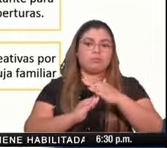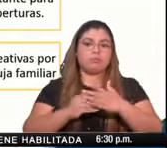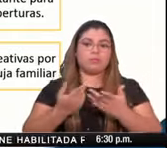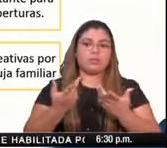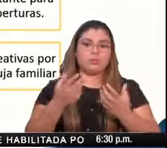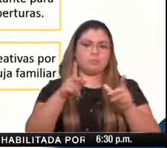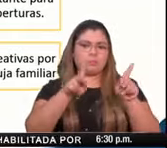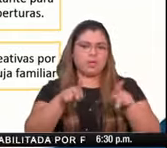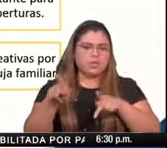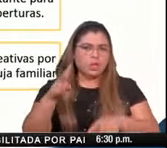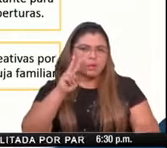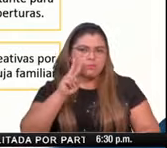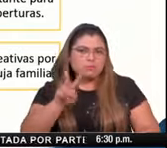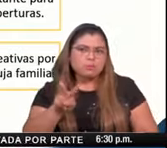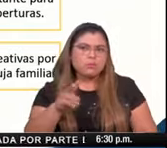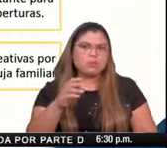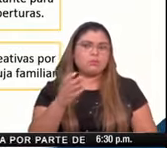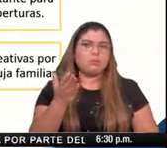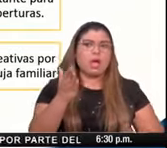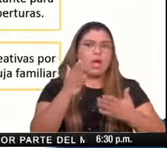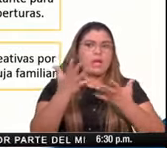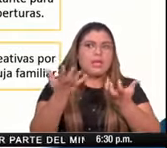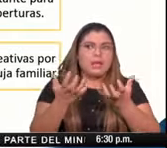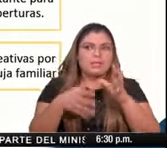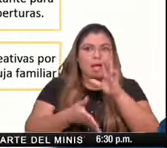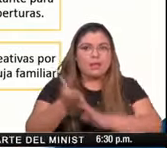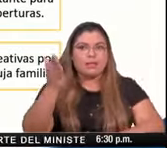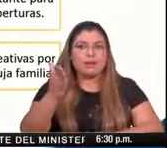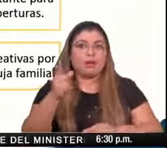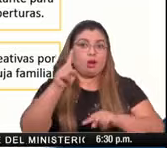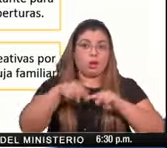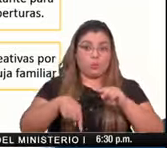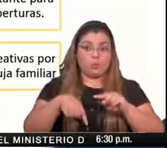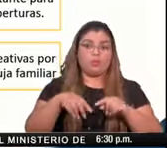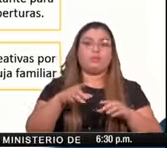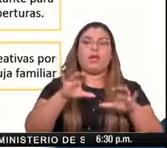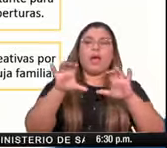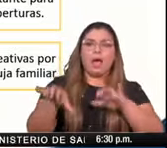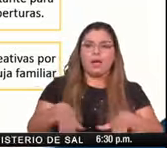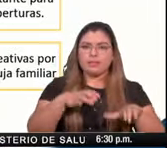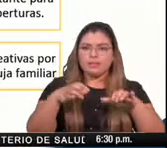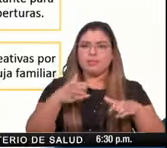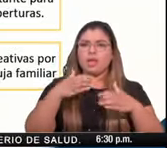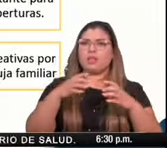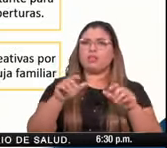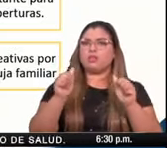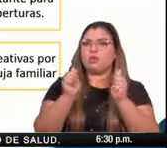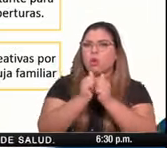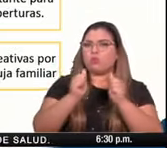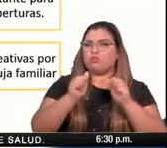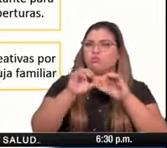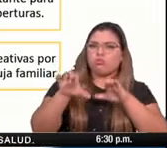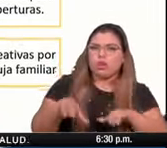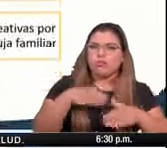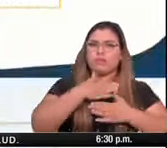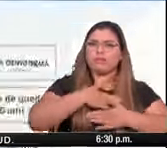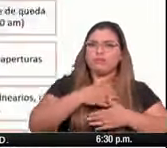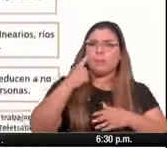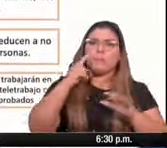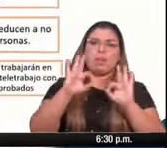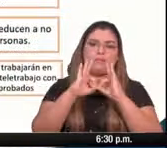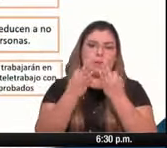conducta expectante frente a las aperturas y las actividades recreativas se siguen dando en burbujas